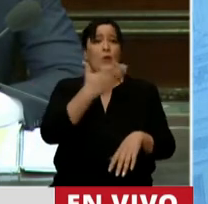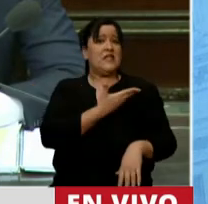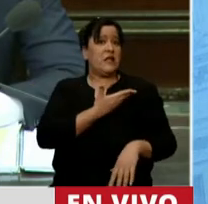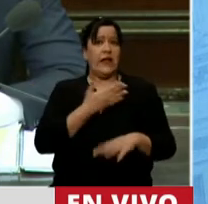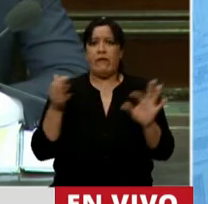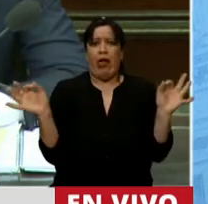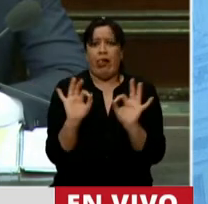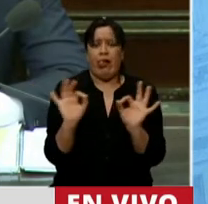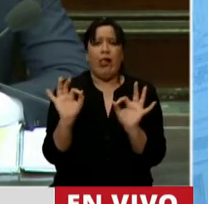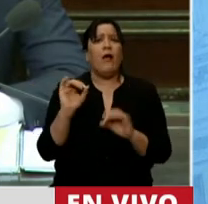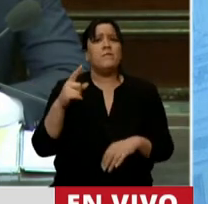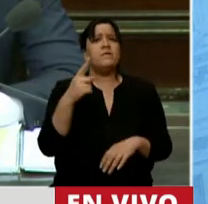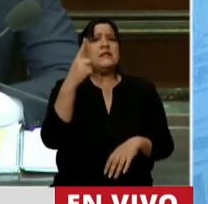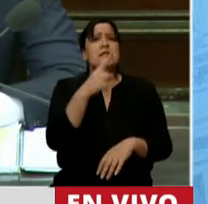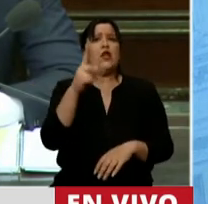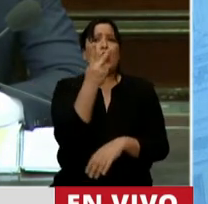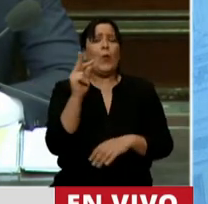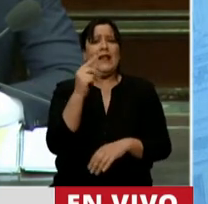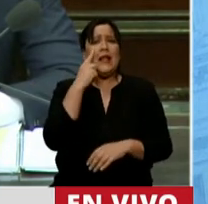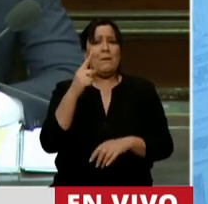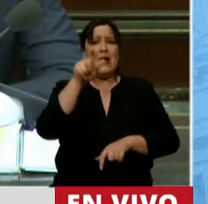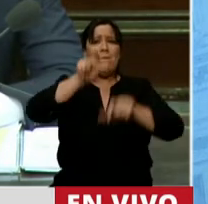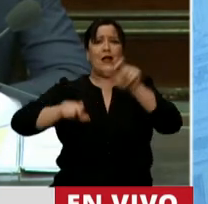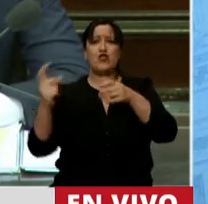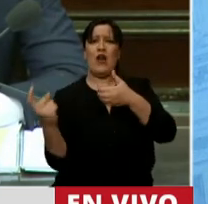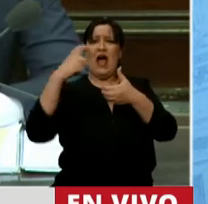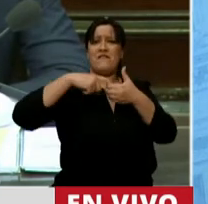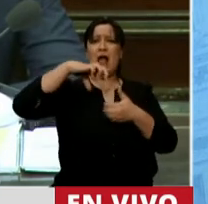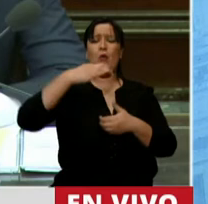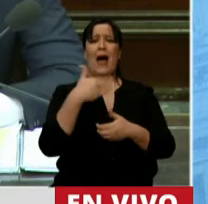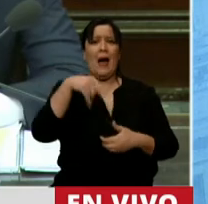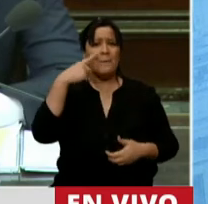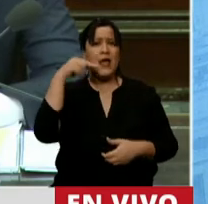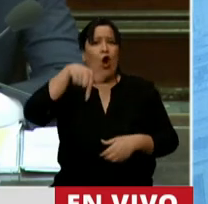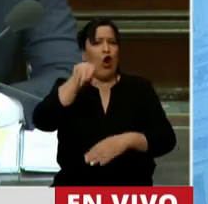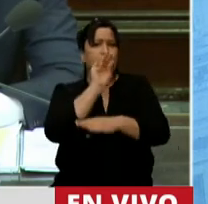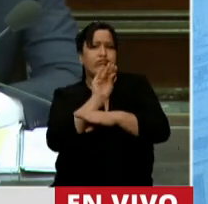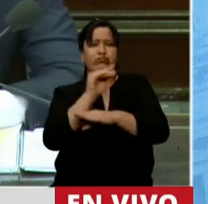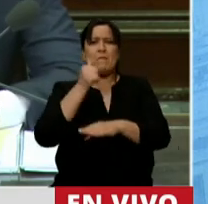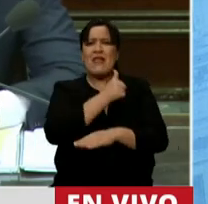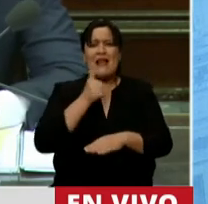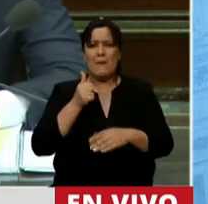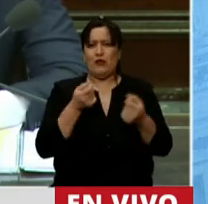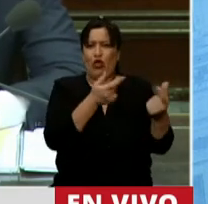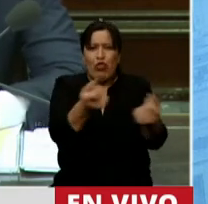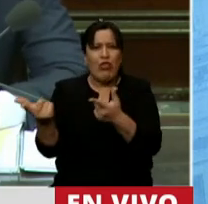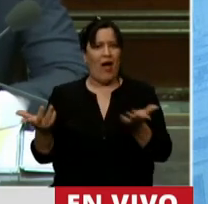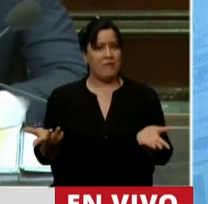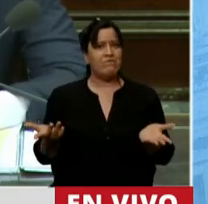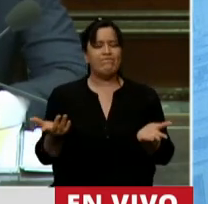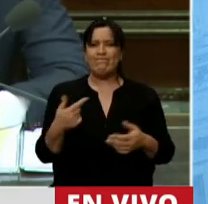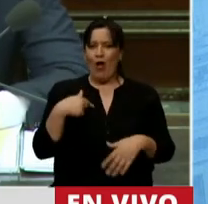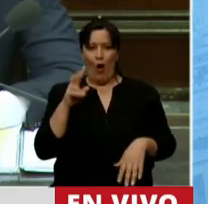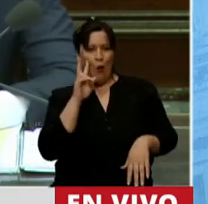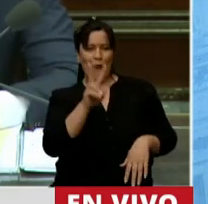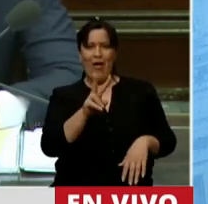.000 afiliados al PAMI que hoy están recibiendo cobertura en sus medicamentos? Y vino la pandemia y